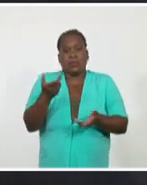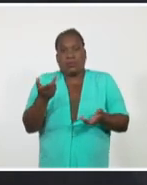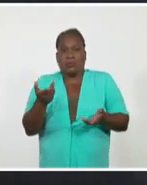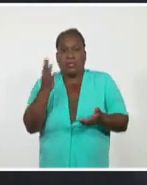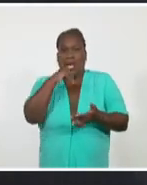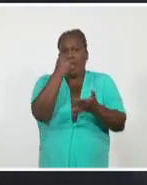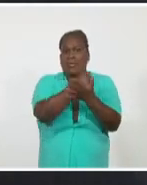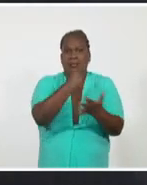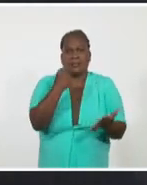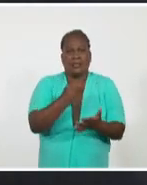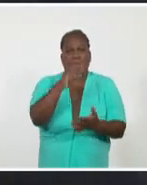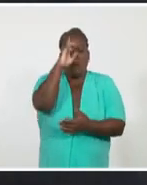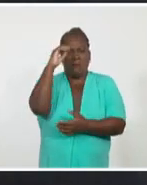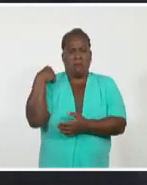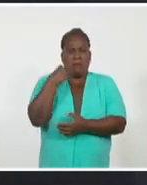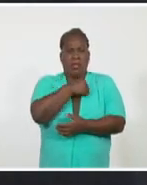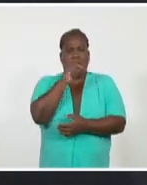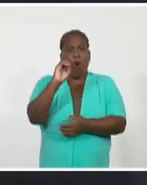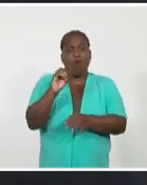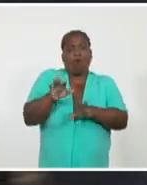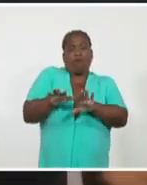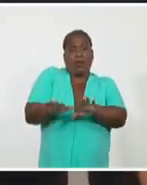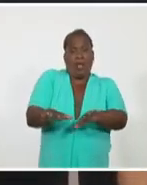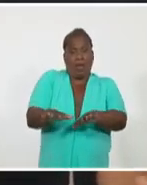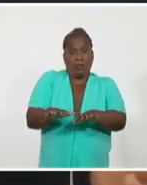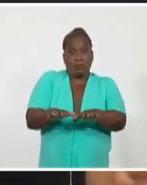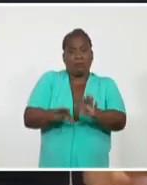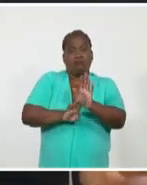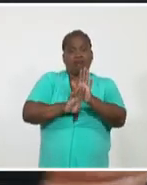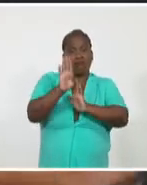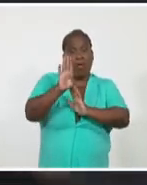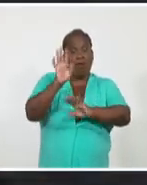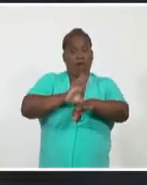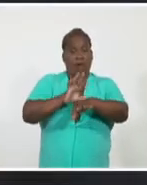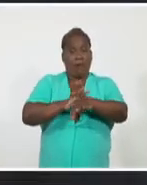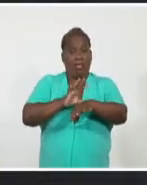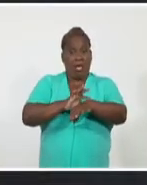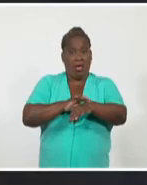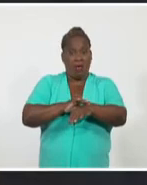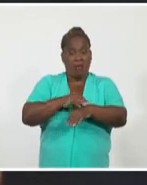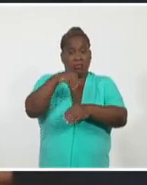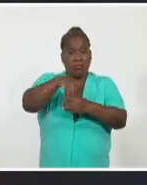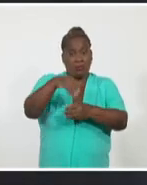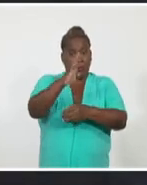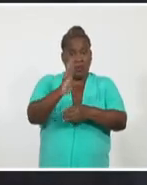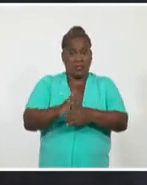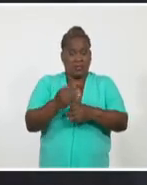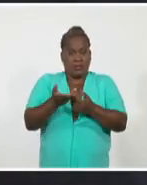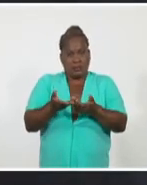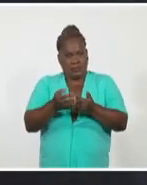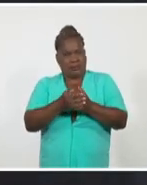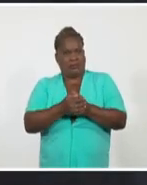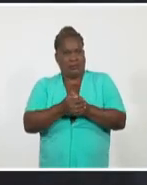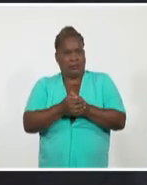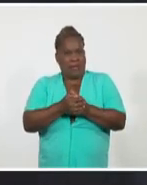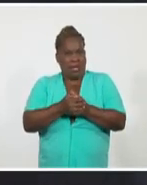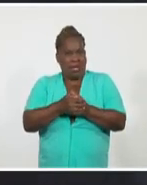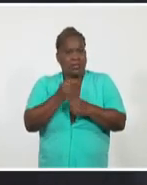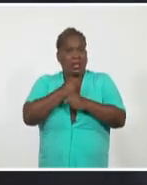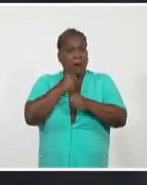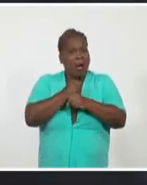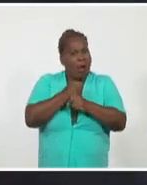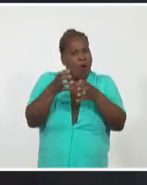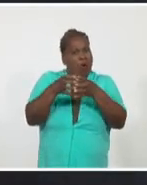frenar el avance de la enfermedad en todo el país. ¿Qué pudiera suceder con el trabajo de esa comisión?